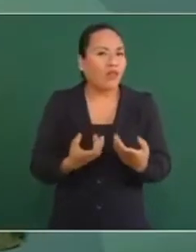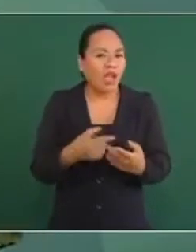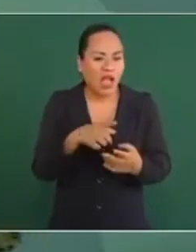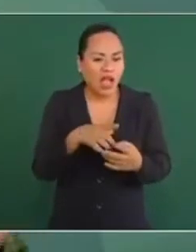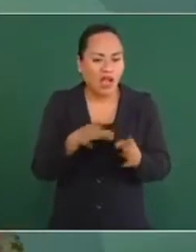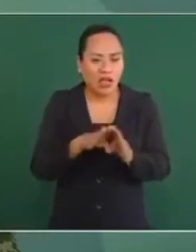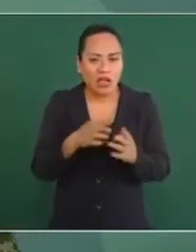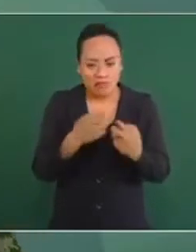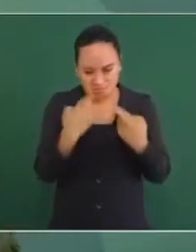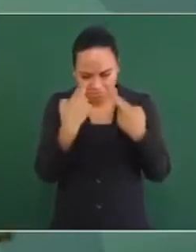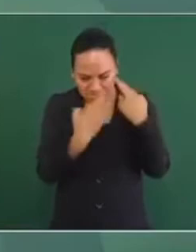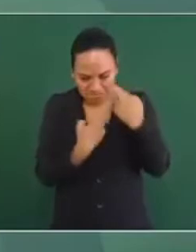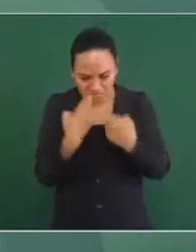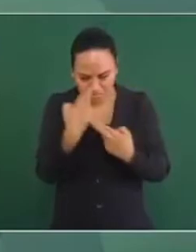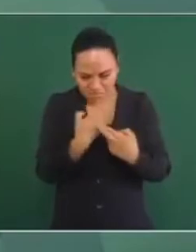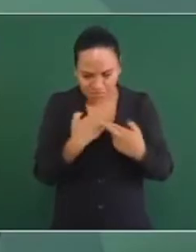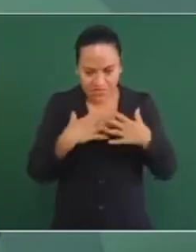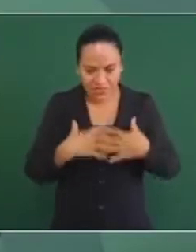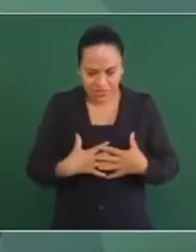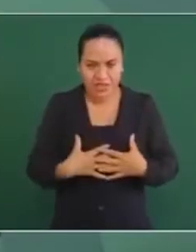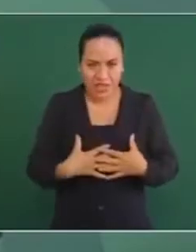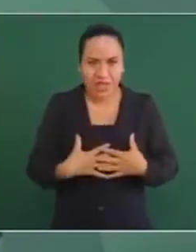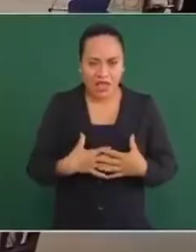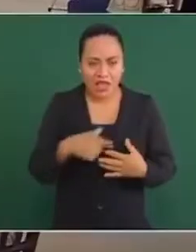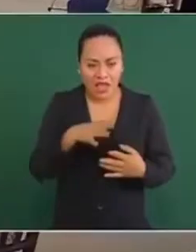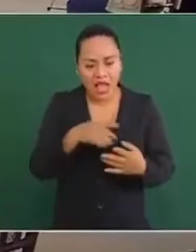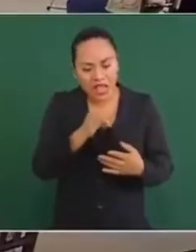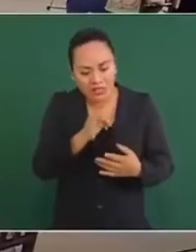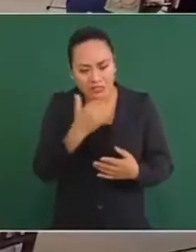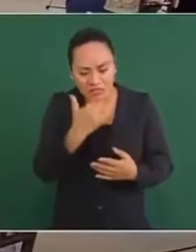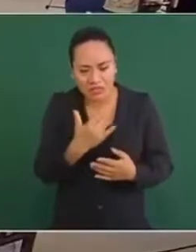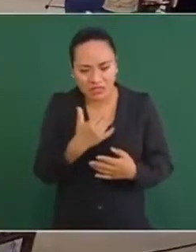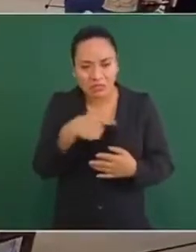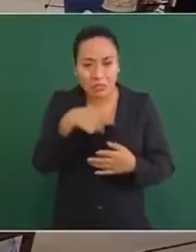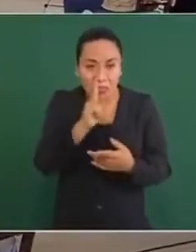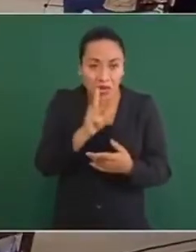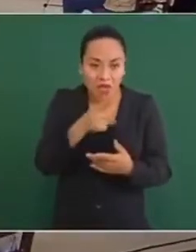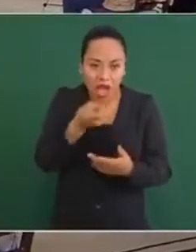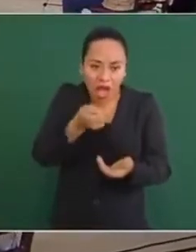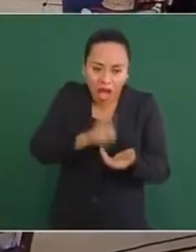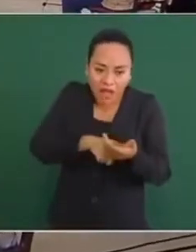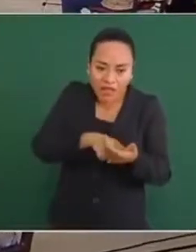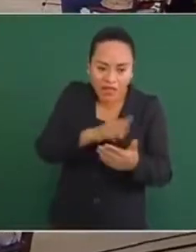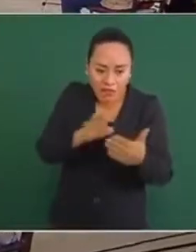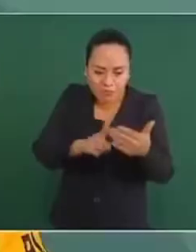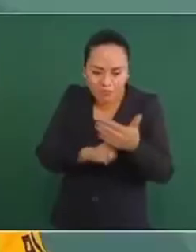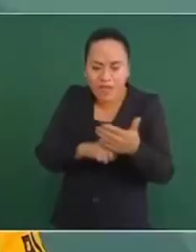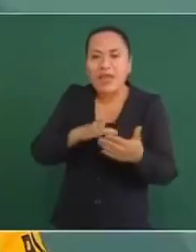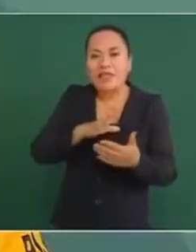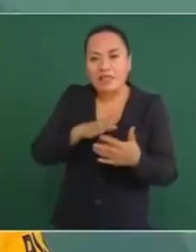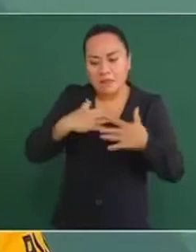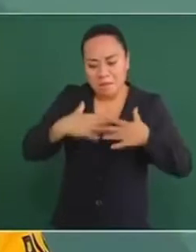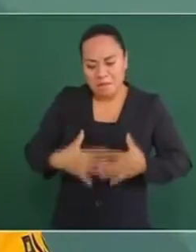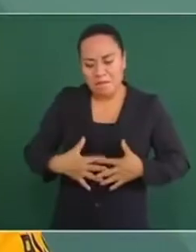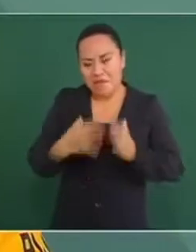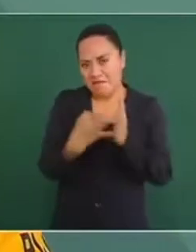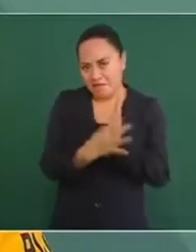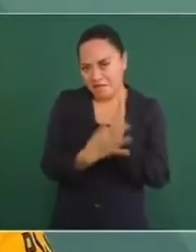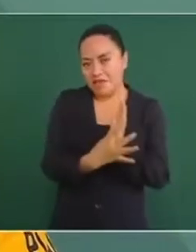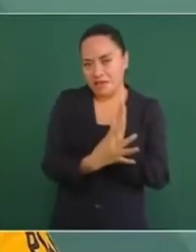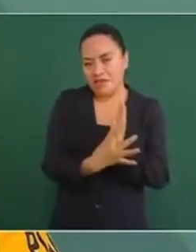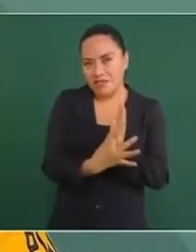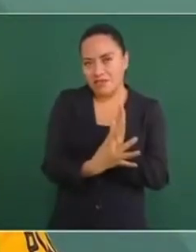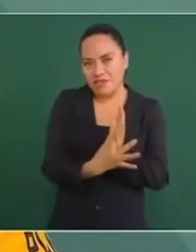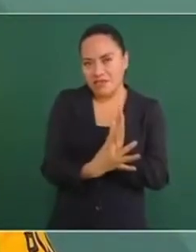el chaleco propiamente dicho, pero en la parte interior lleva esas placas. Sí hay también un